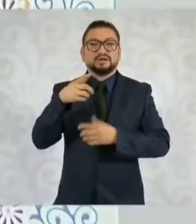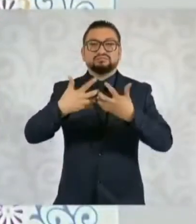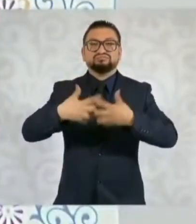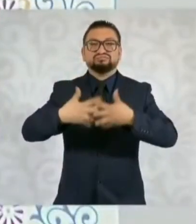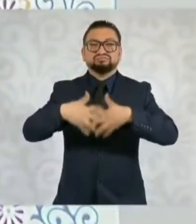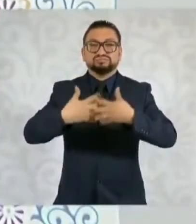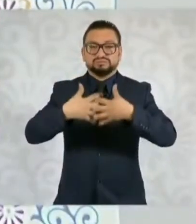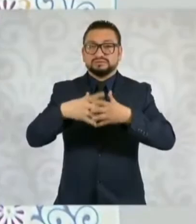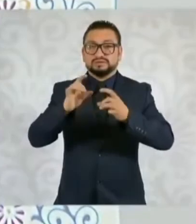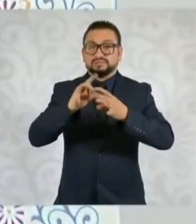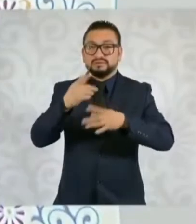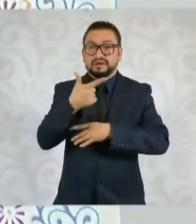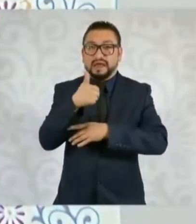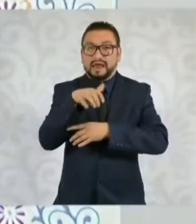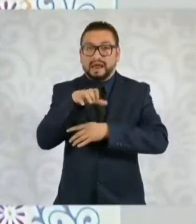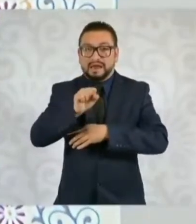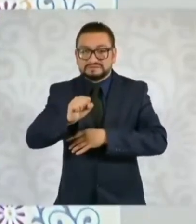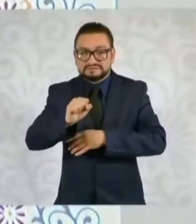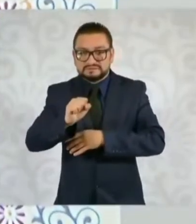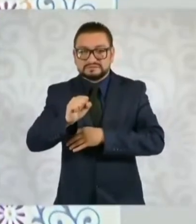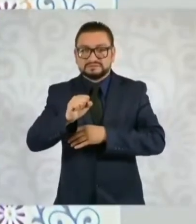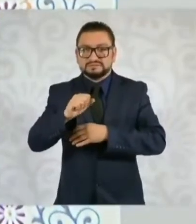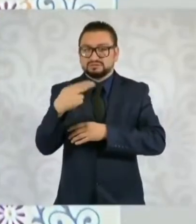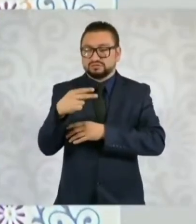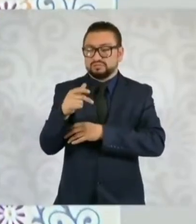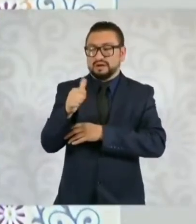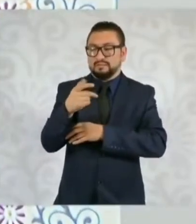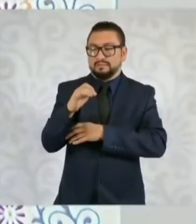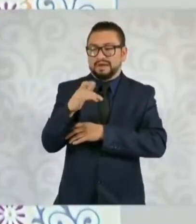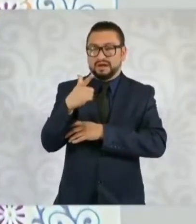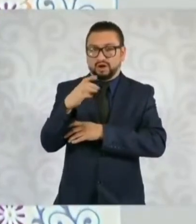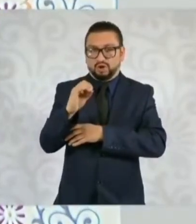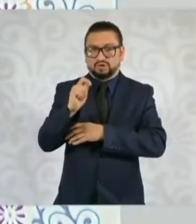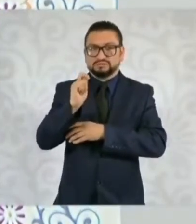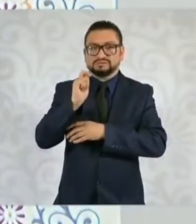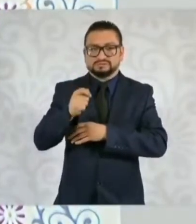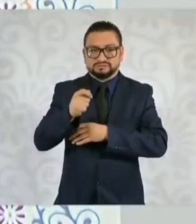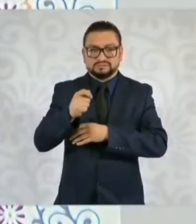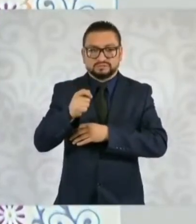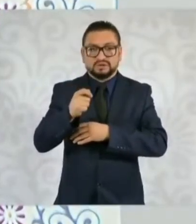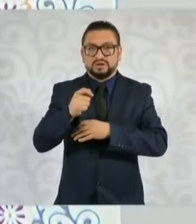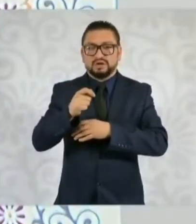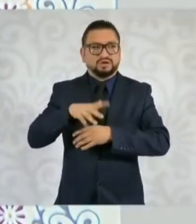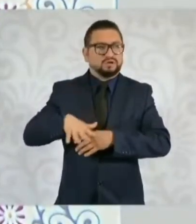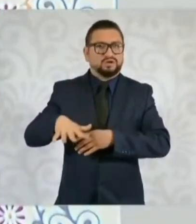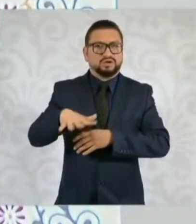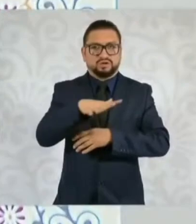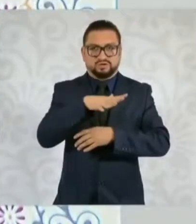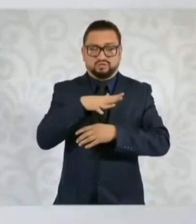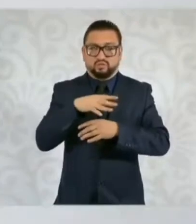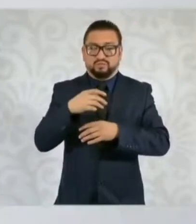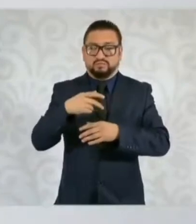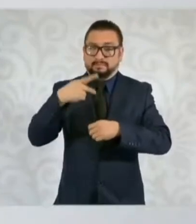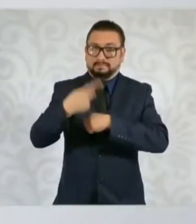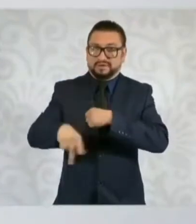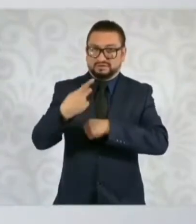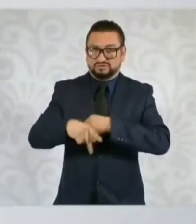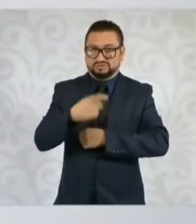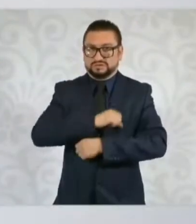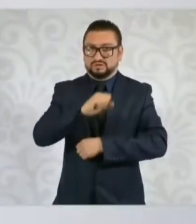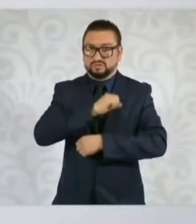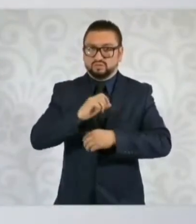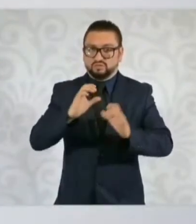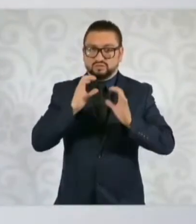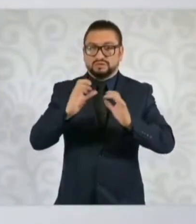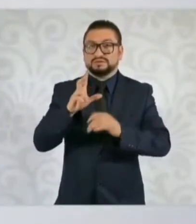de gas amargo, es gas sulfídrico, que es completamente vacío para la salud. Tuvimos 35